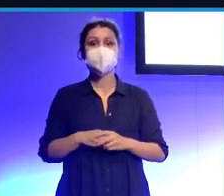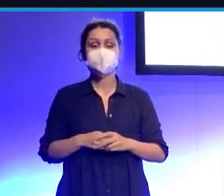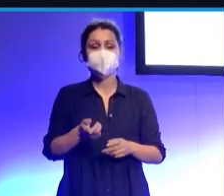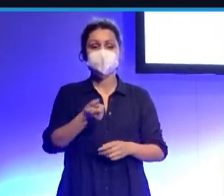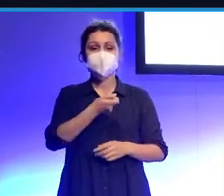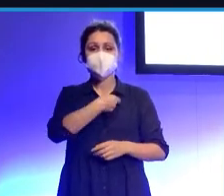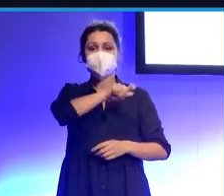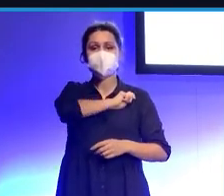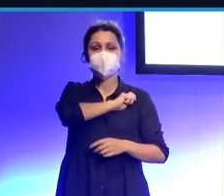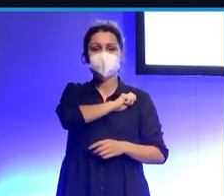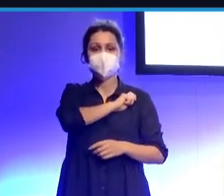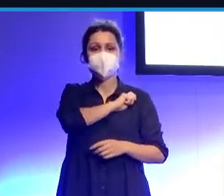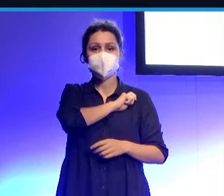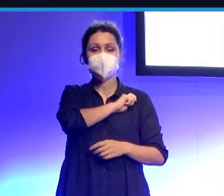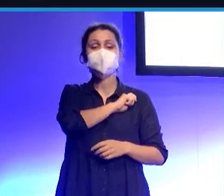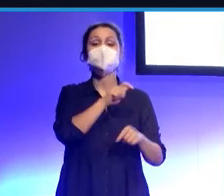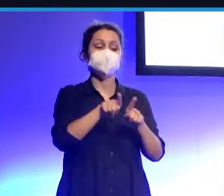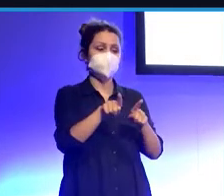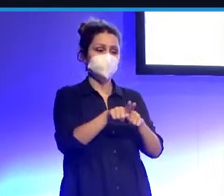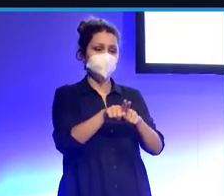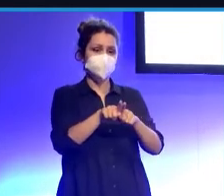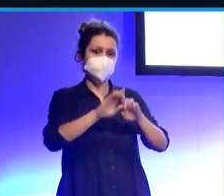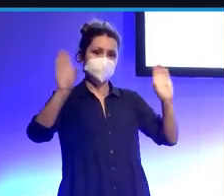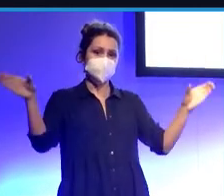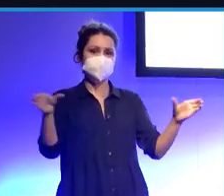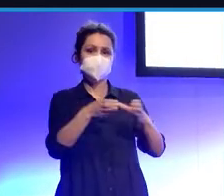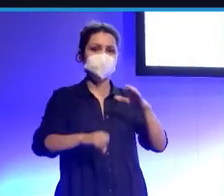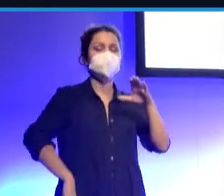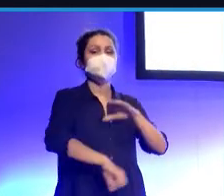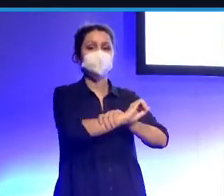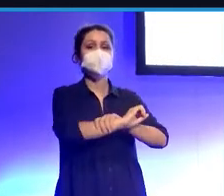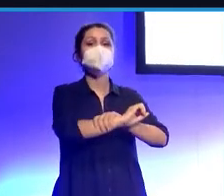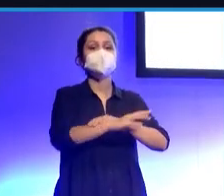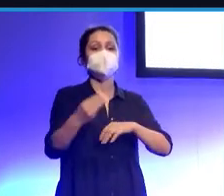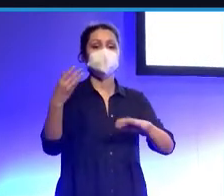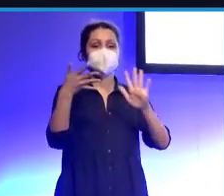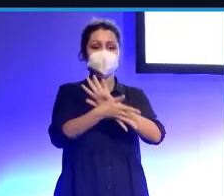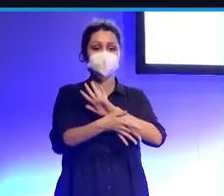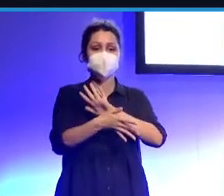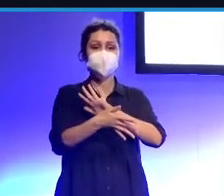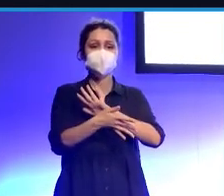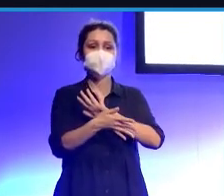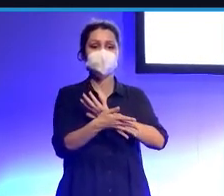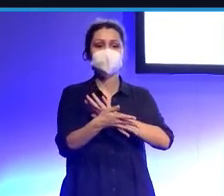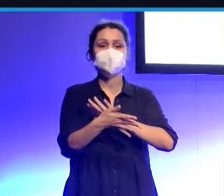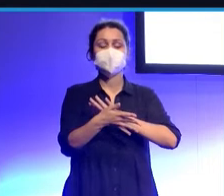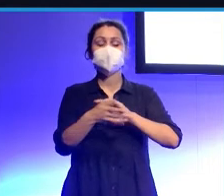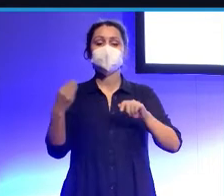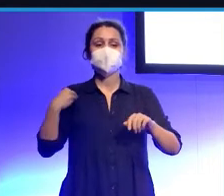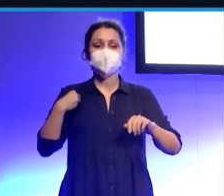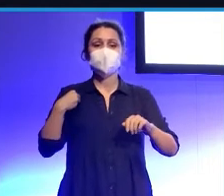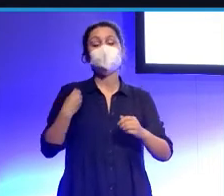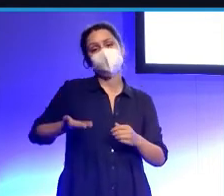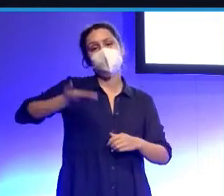sea, ¿no? Este es Gerard Moreno, el delantero de la selección. Y está comparado con cuatro métricas, que son, bueno, cuatro métricas importantes